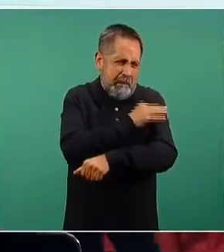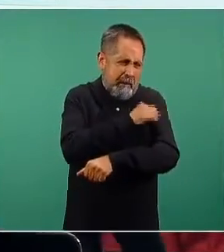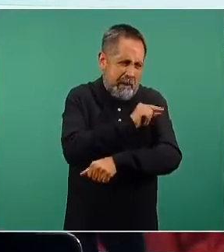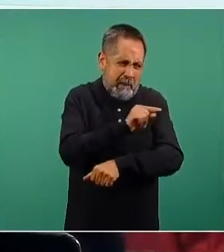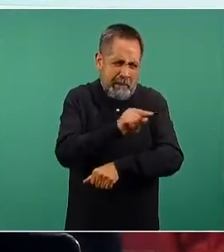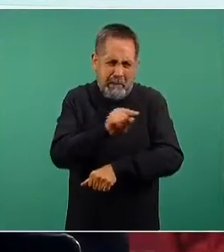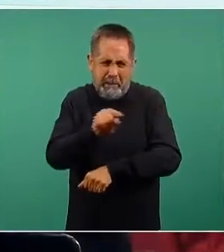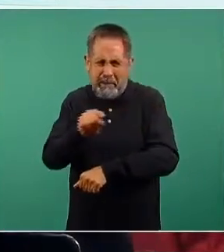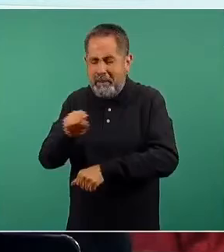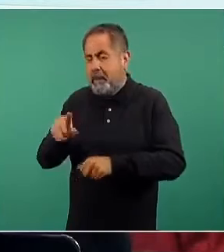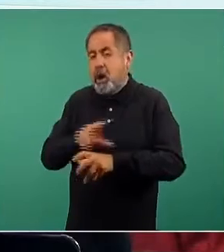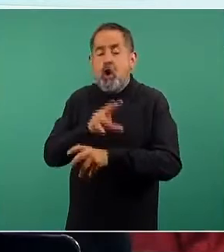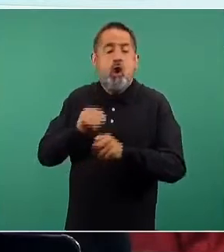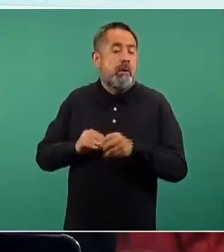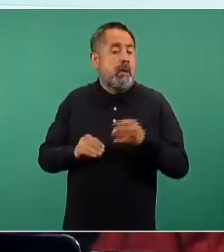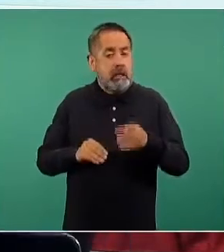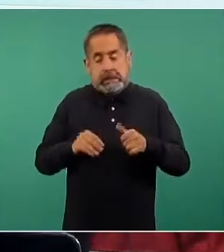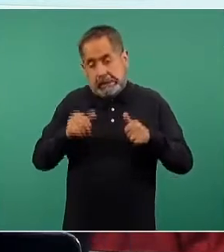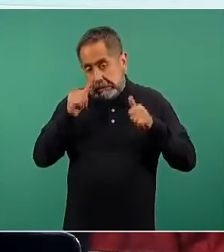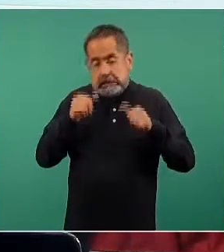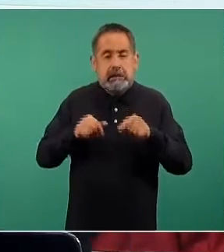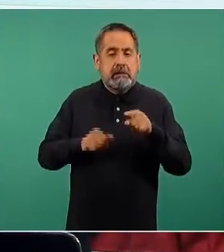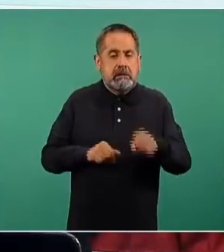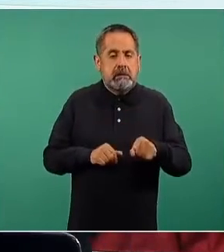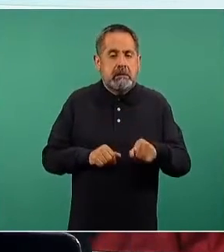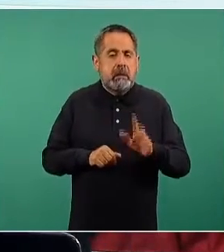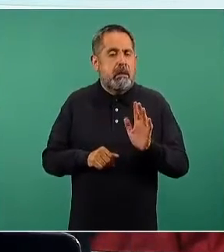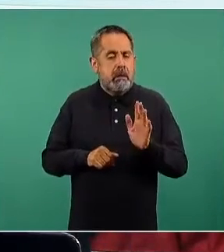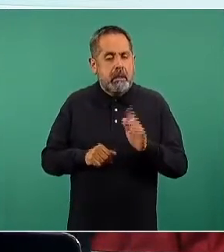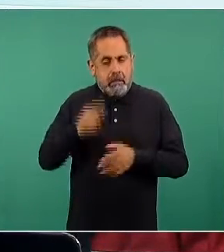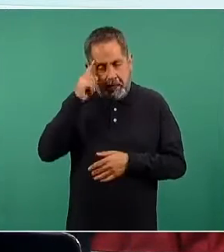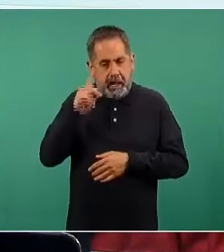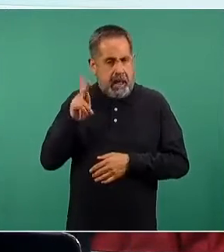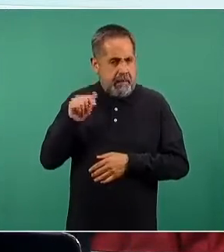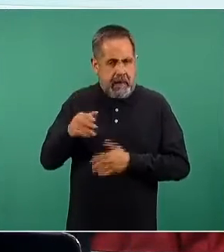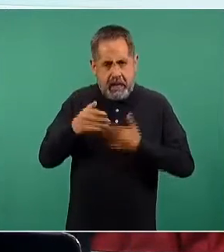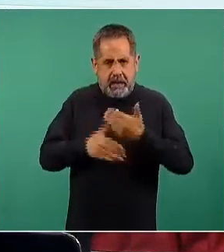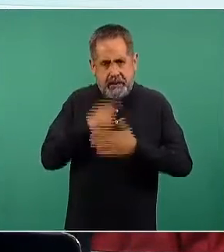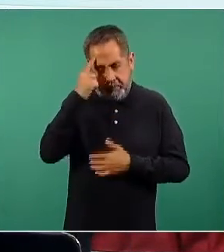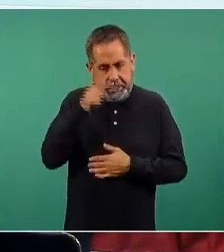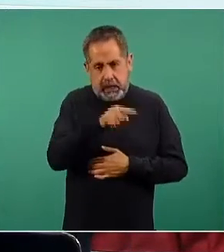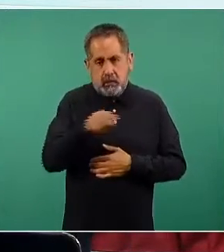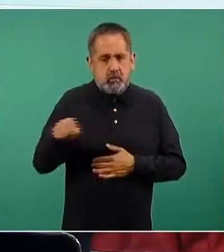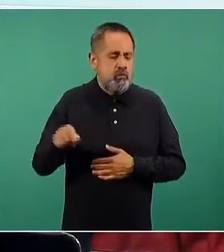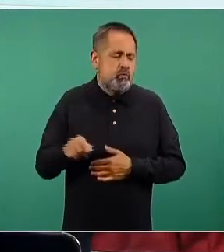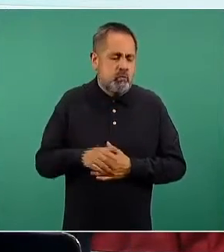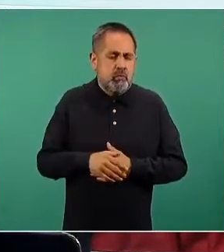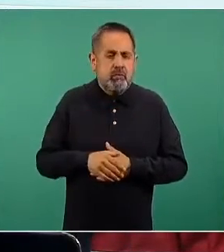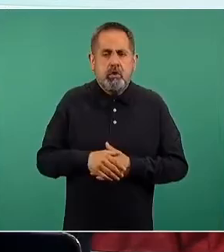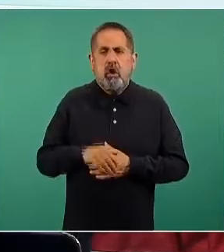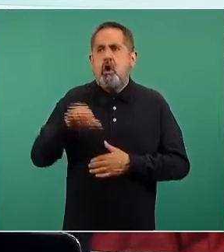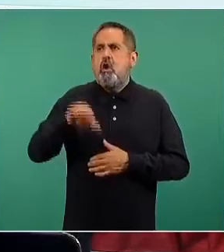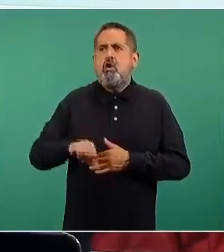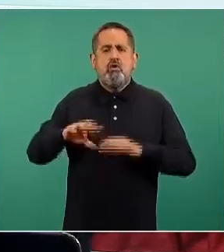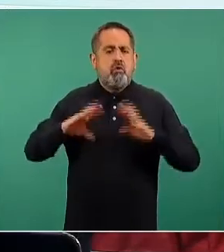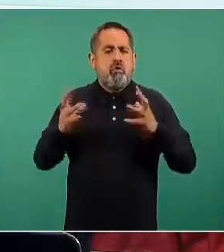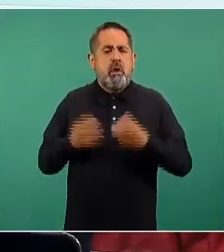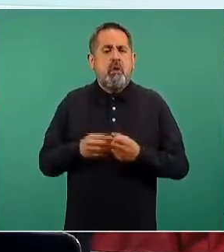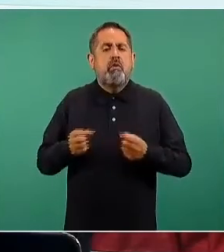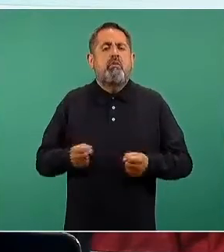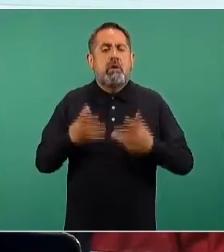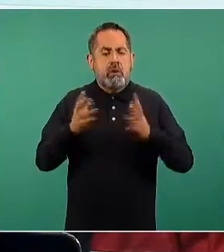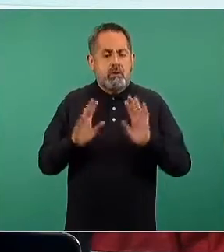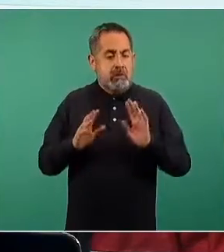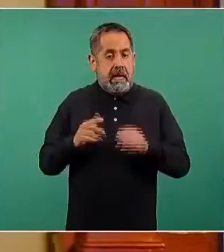de trabajo y toda, obviamente, la focalización de la Estrategia Nacional de Vacunación, ya para el día de hoy, con medios de